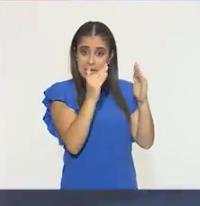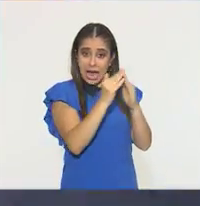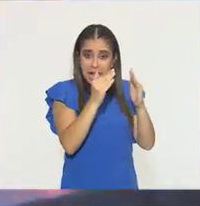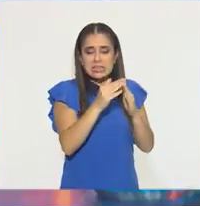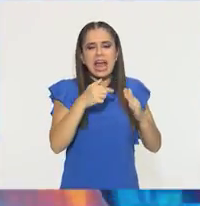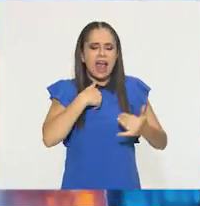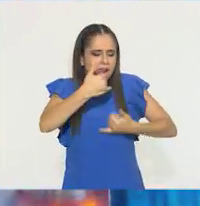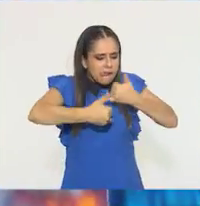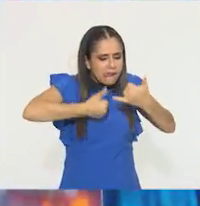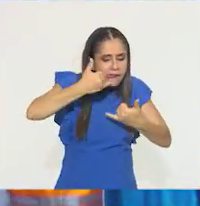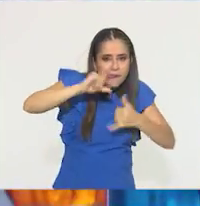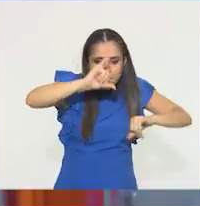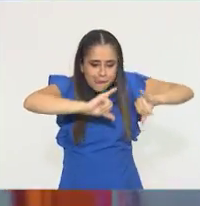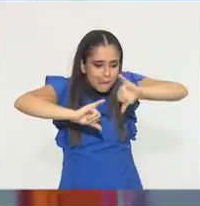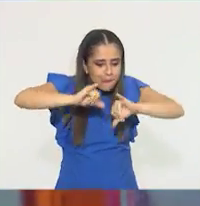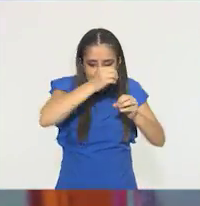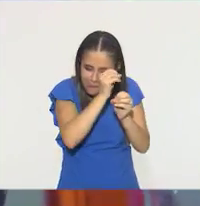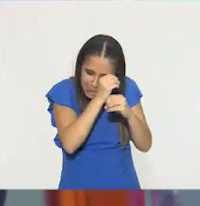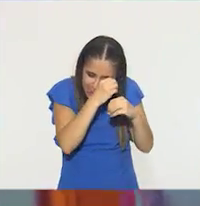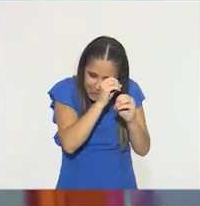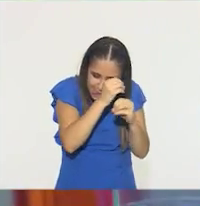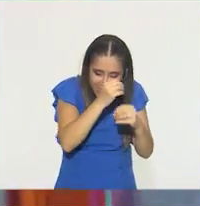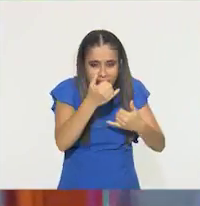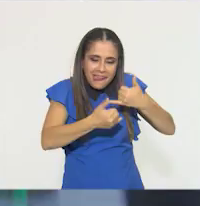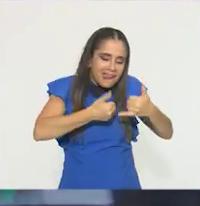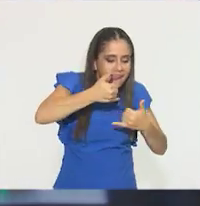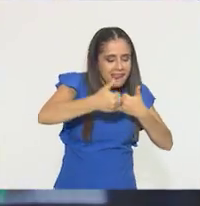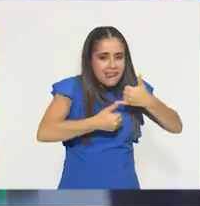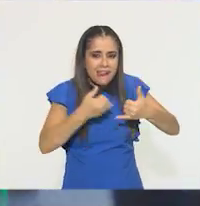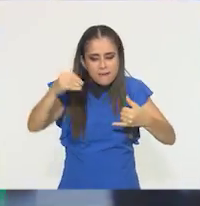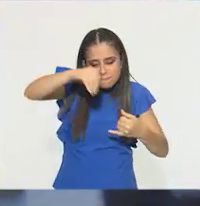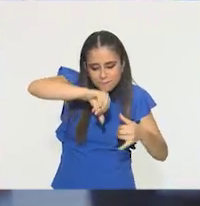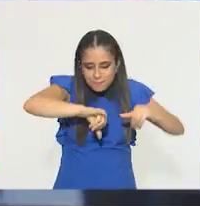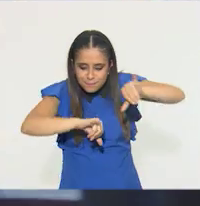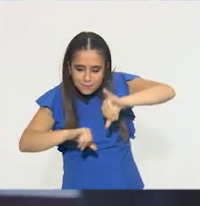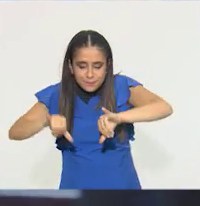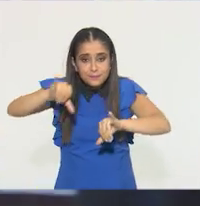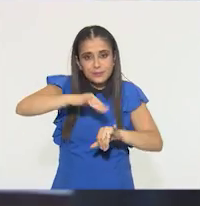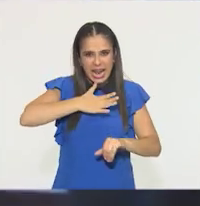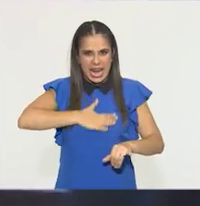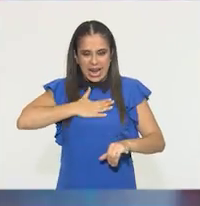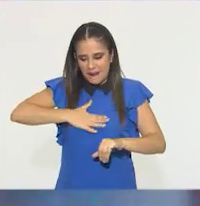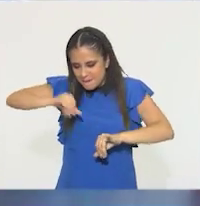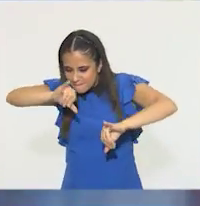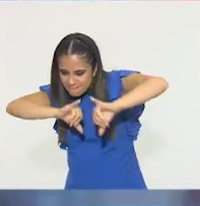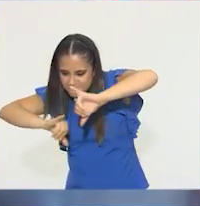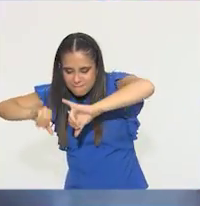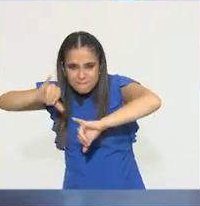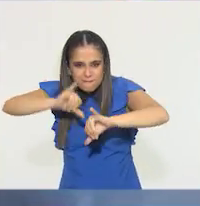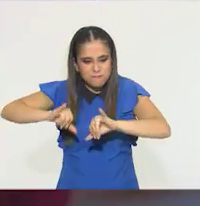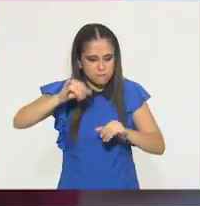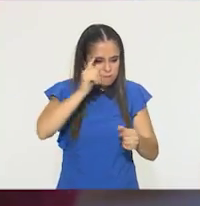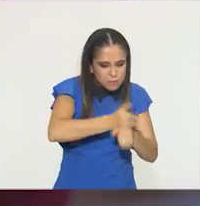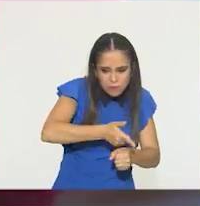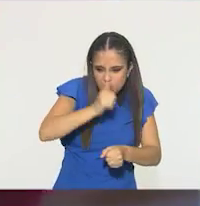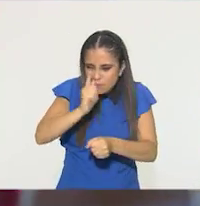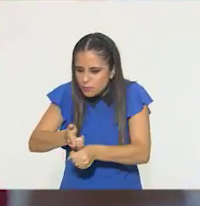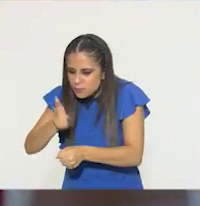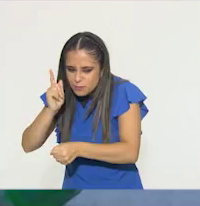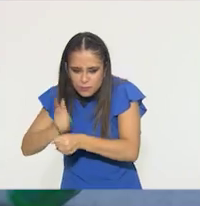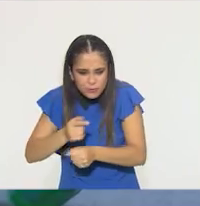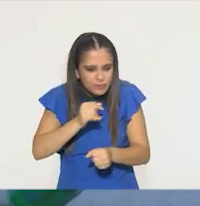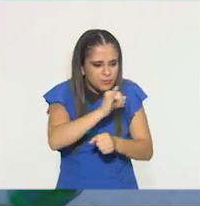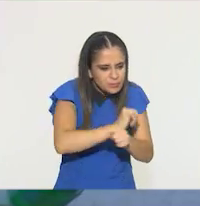con un juego, con mi pequeño microscopio. A veces mezclando cosas en el baño y explorando todo lo que me encontraba mi padre.